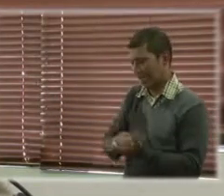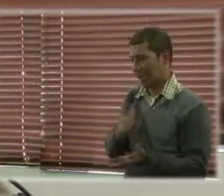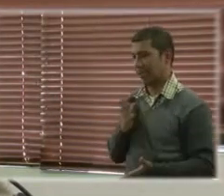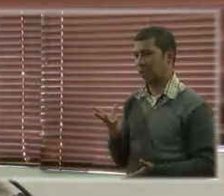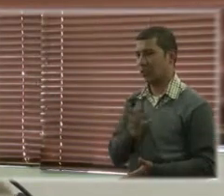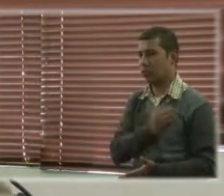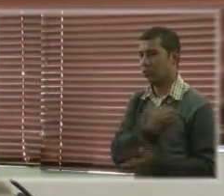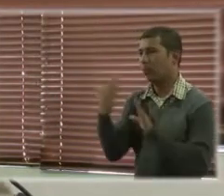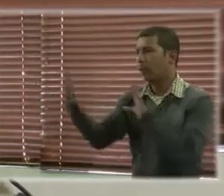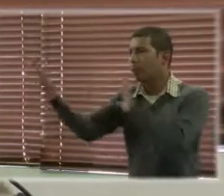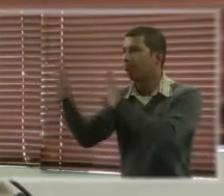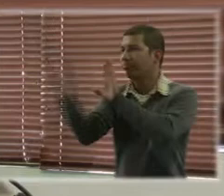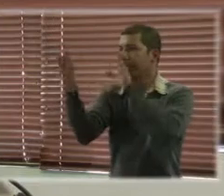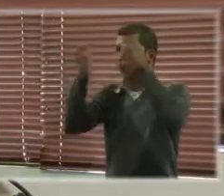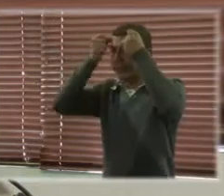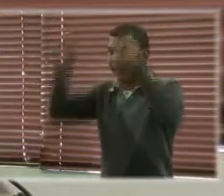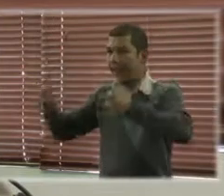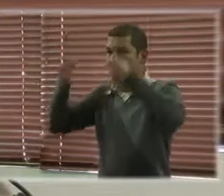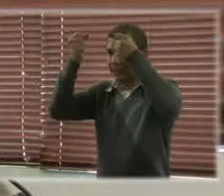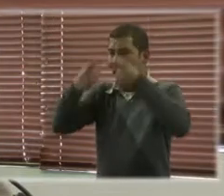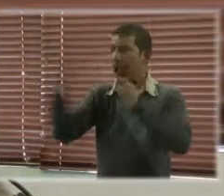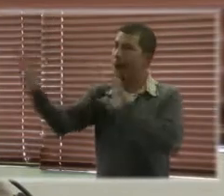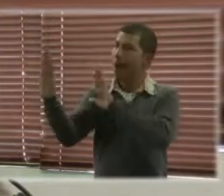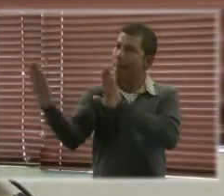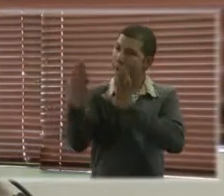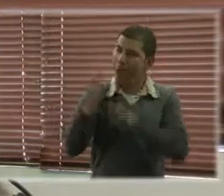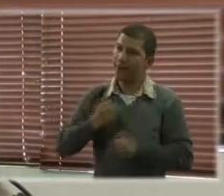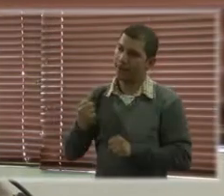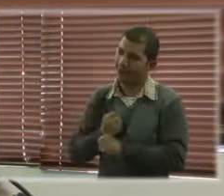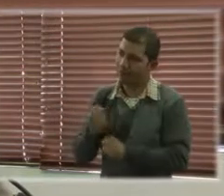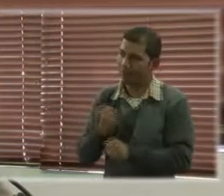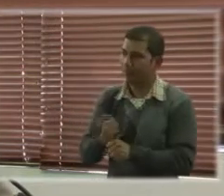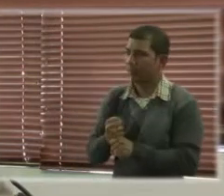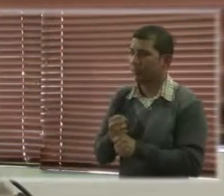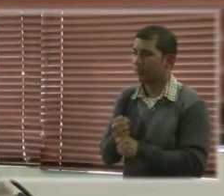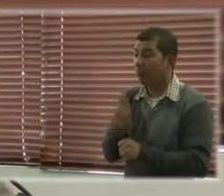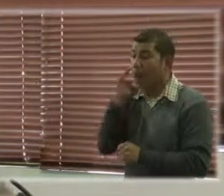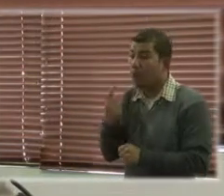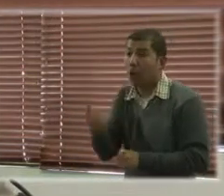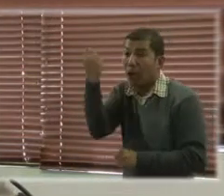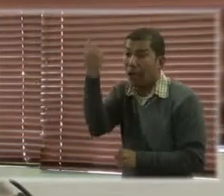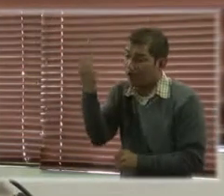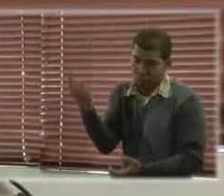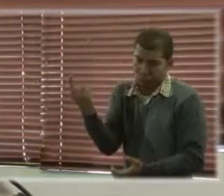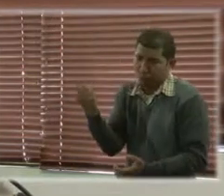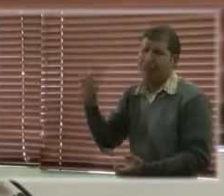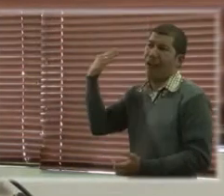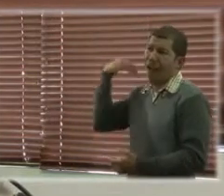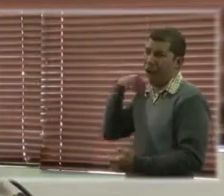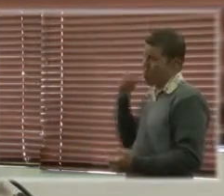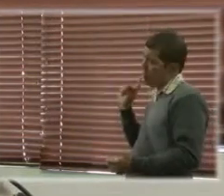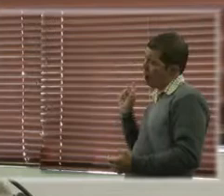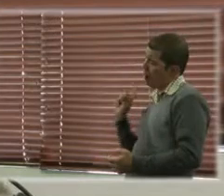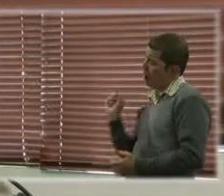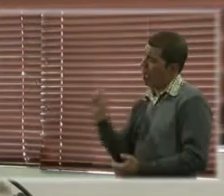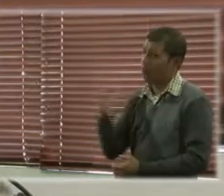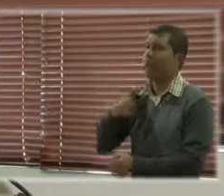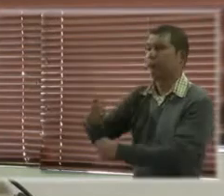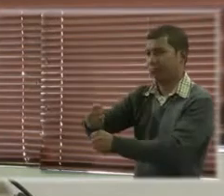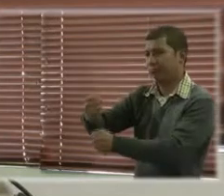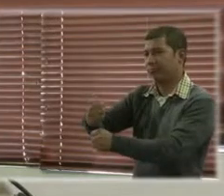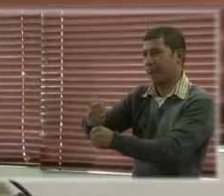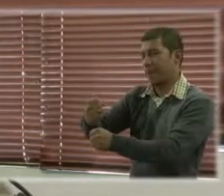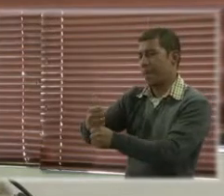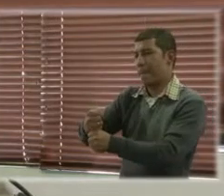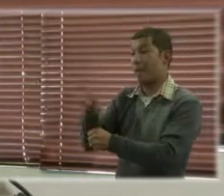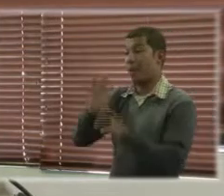con los estados, aunque lo hemos venido haciendo ya reiteradamente desde hace muchos años, pero dado que la